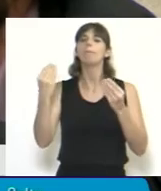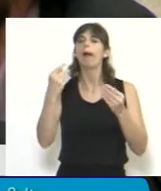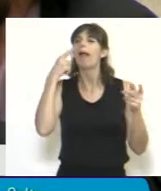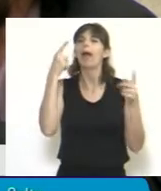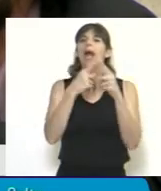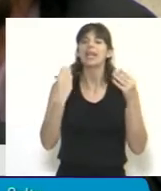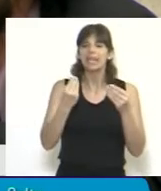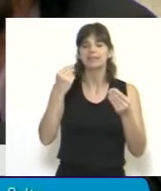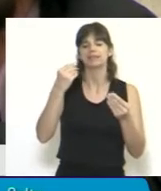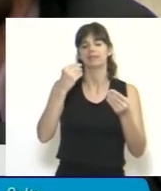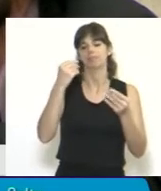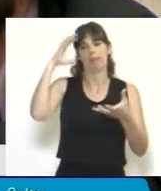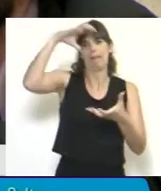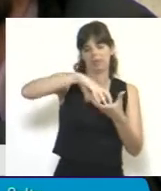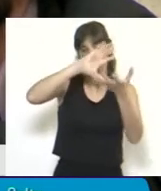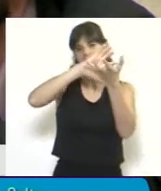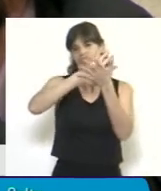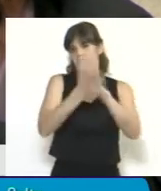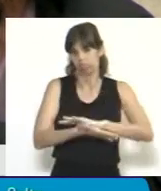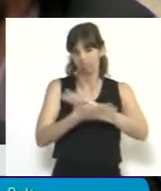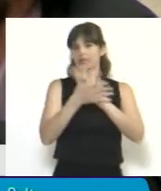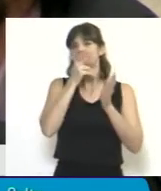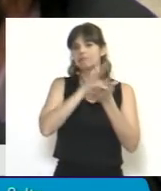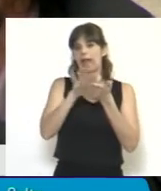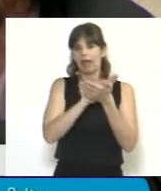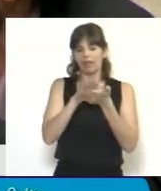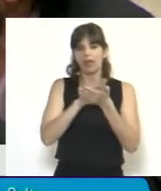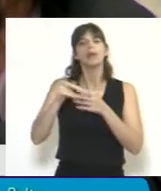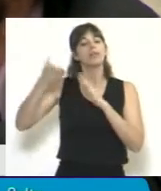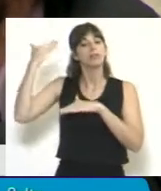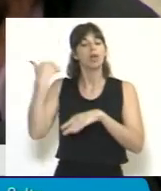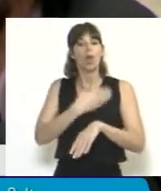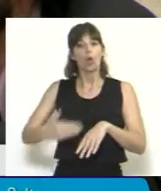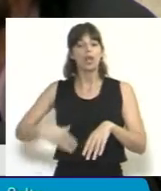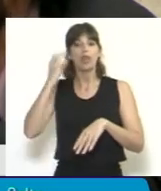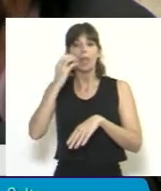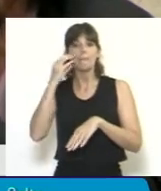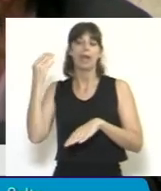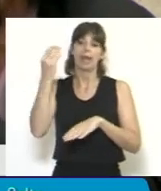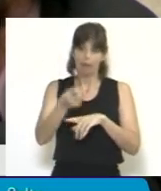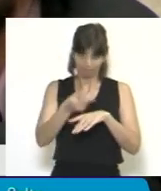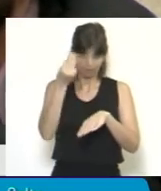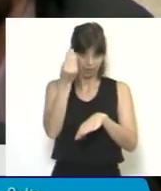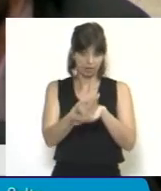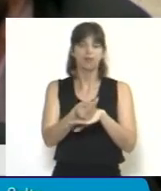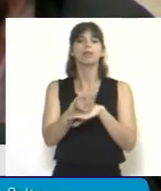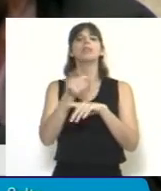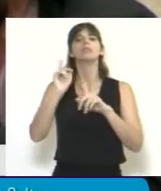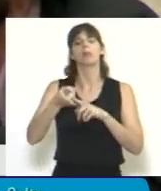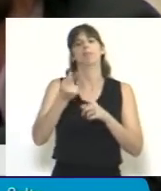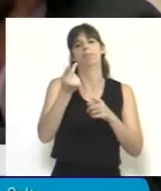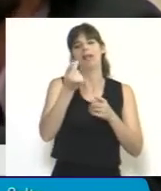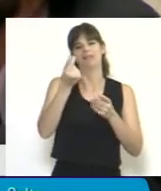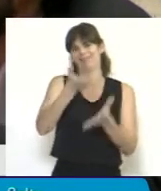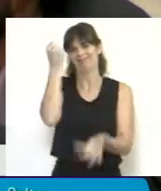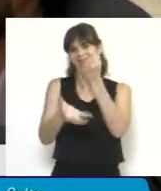solamente hizo Tasseli, que obtuvo una concesión durante el gobierno de Mene y durante el gobierno de Néstor Kirchner en la provincia de Santa Cruz,